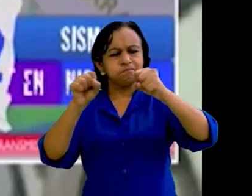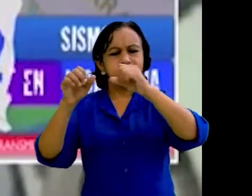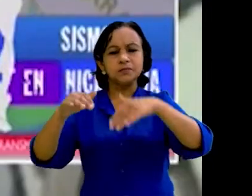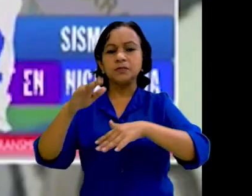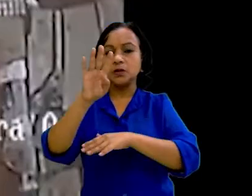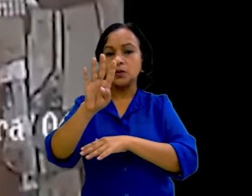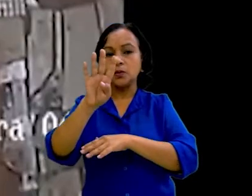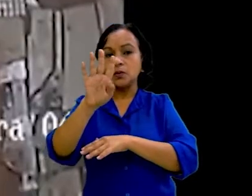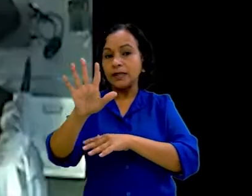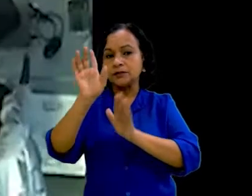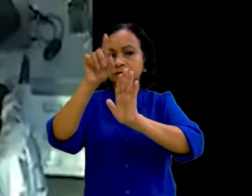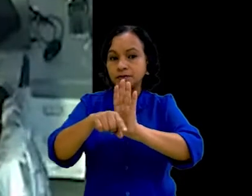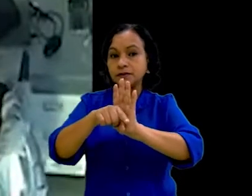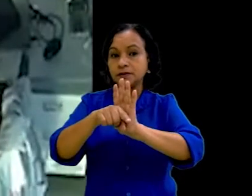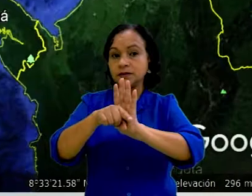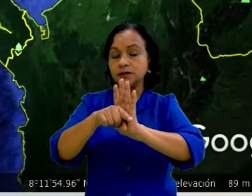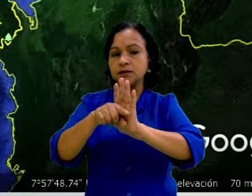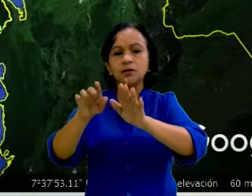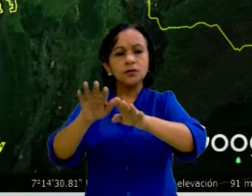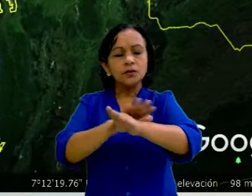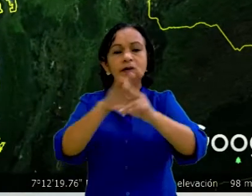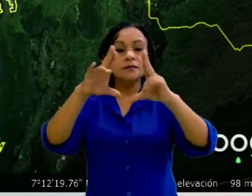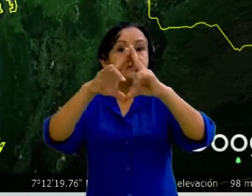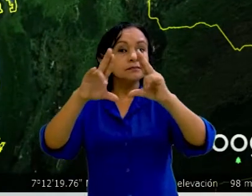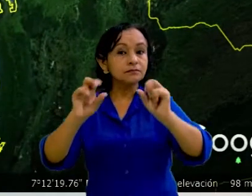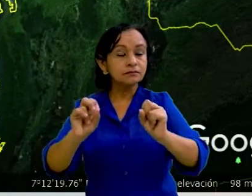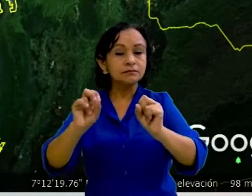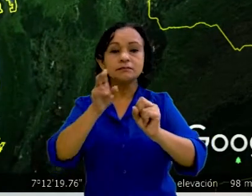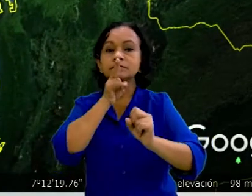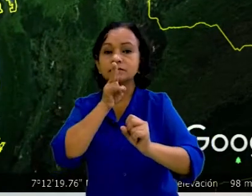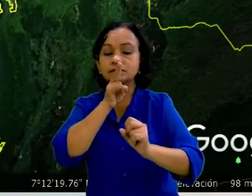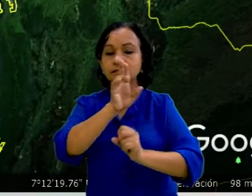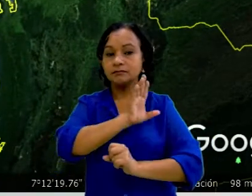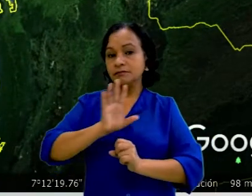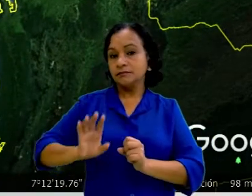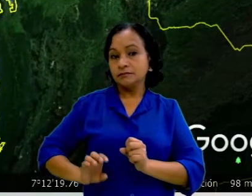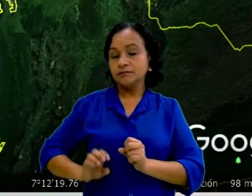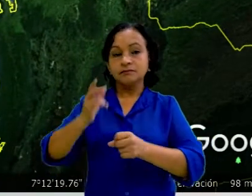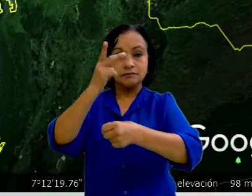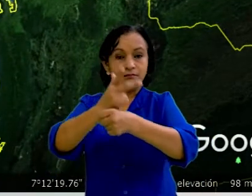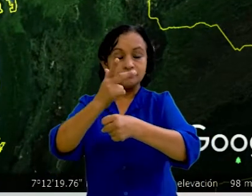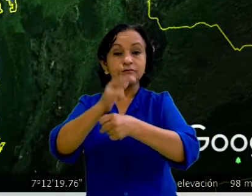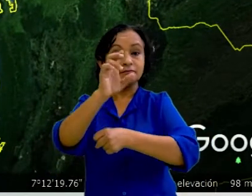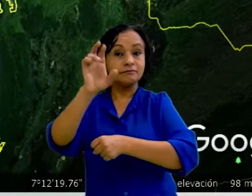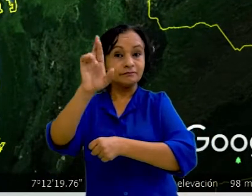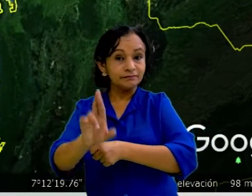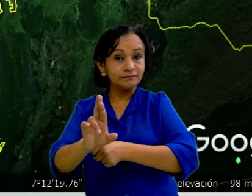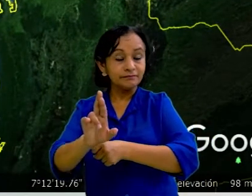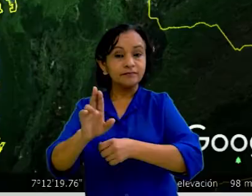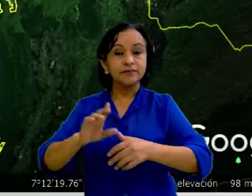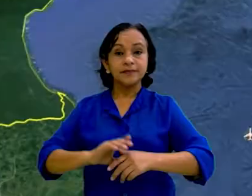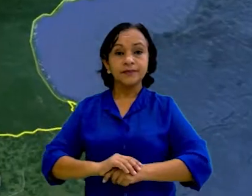aproximadamente 45 segundos y fue percibido en Nicaragua, Honduras, El Salvador, Guatemala y Costa Rica.